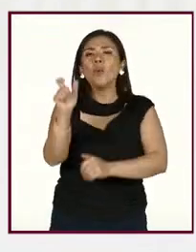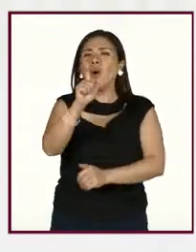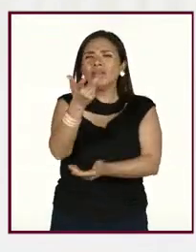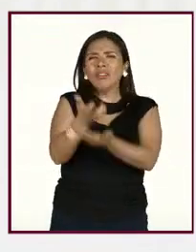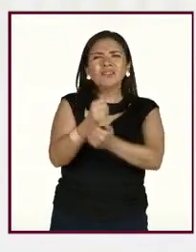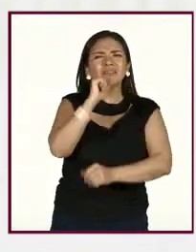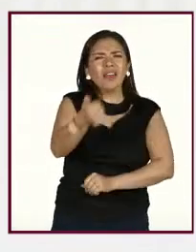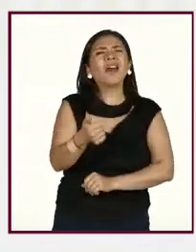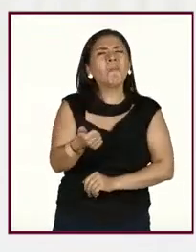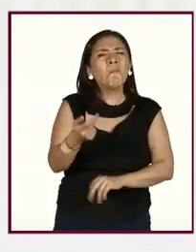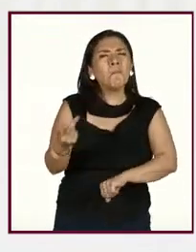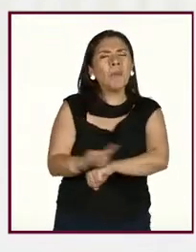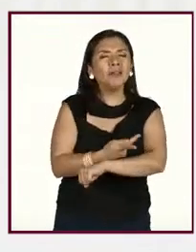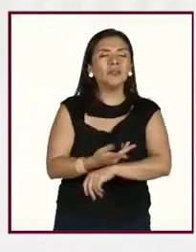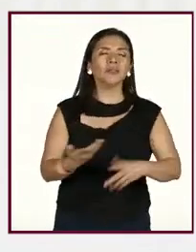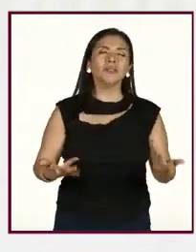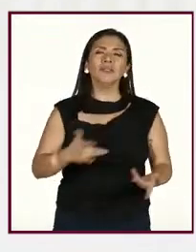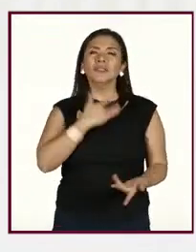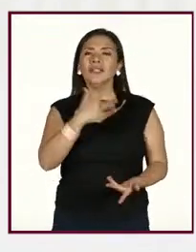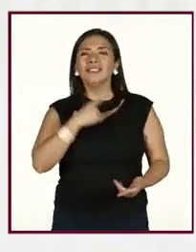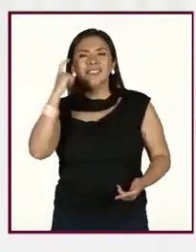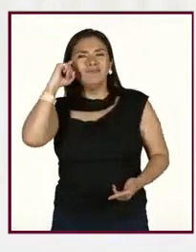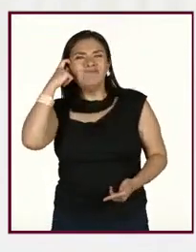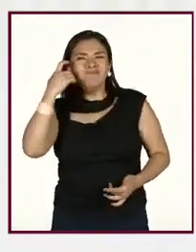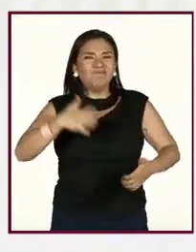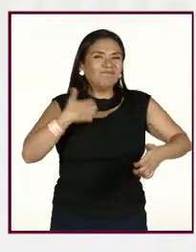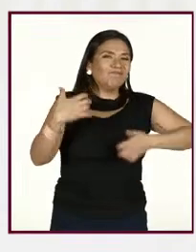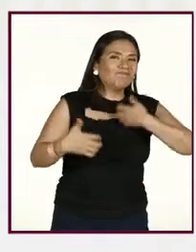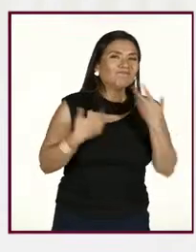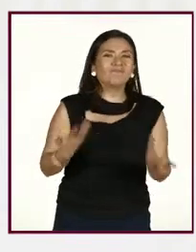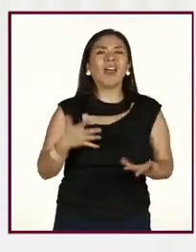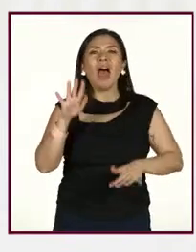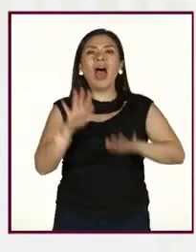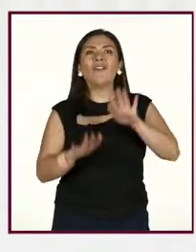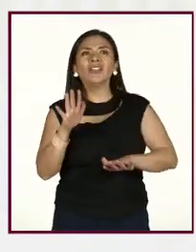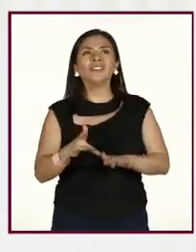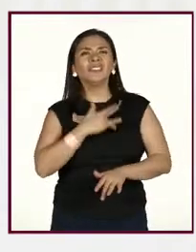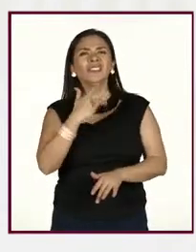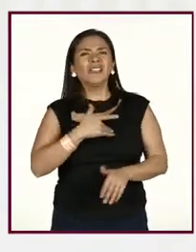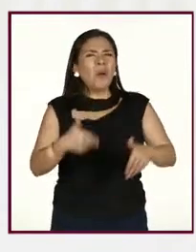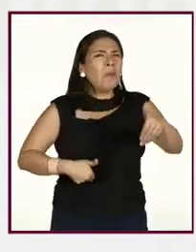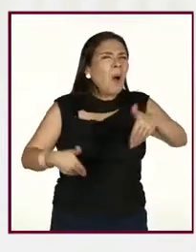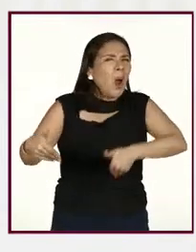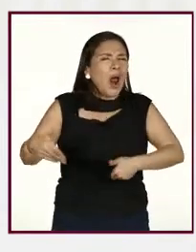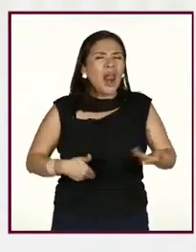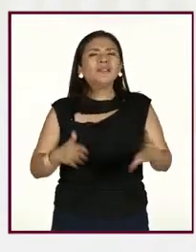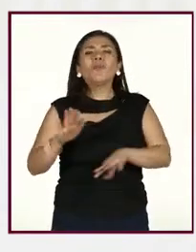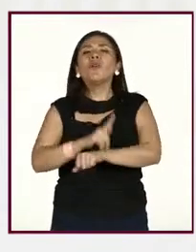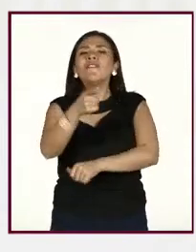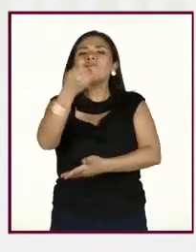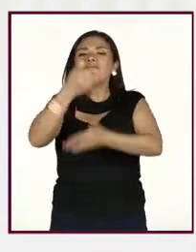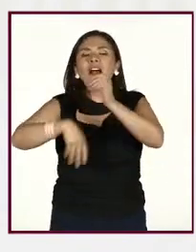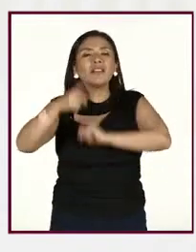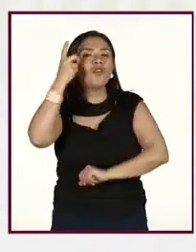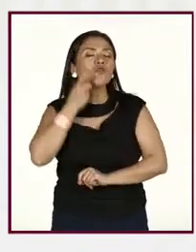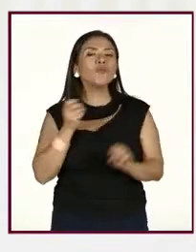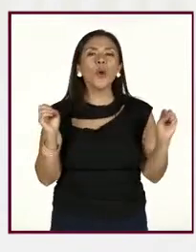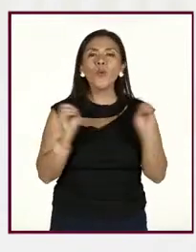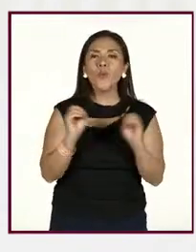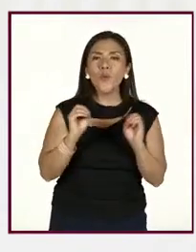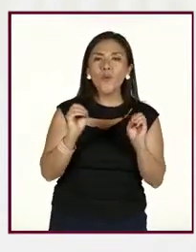descansamos? Pues, nos sentimos irritables, nos sentimos a veces enojados, y es porque no hemos dormido bien.